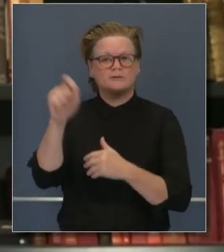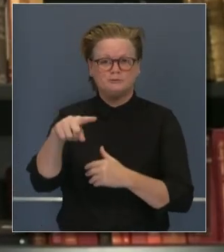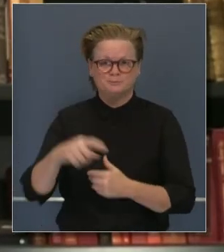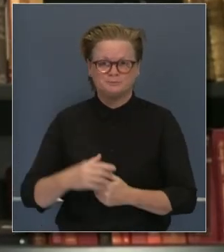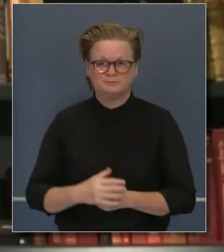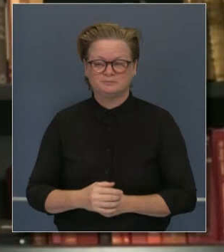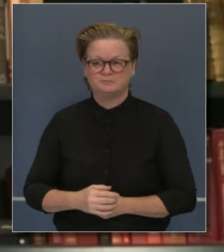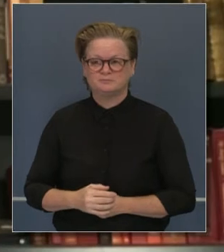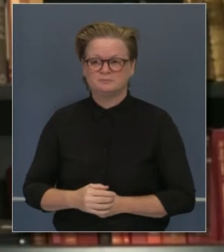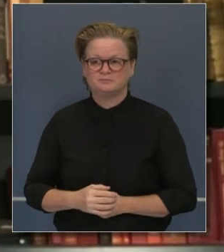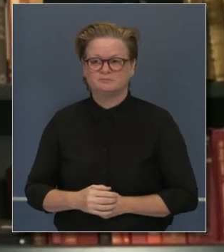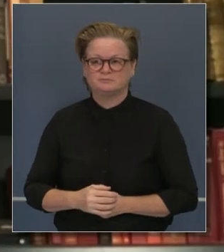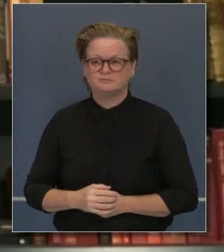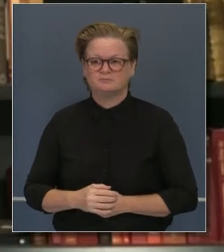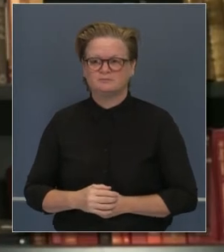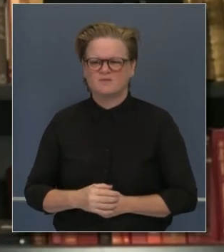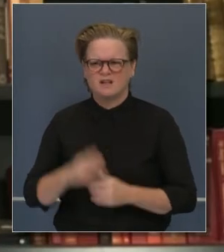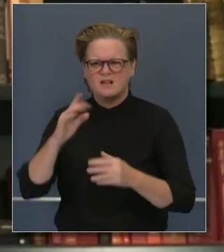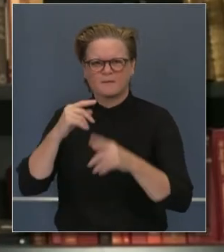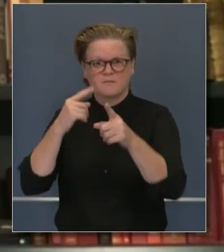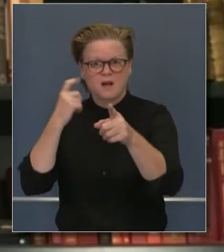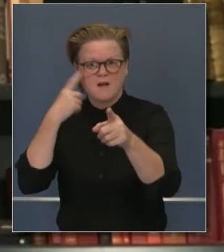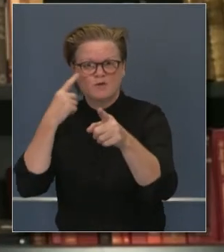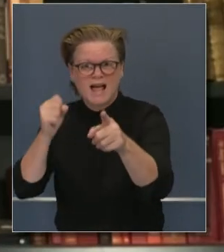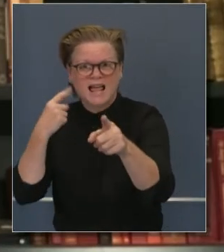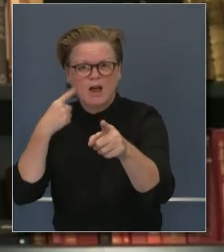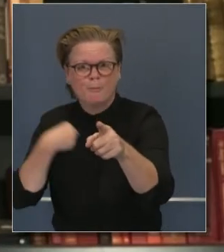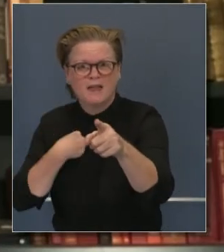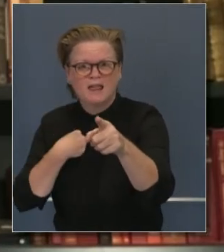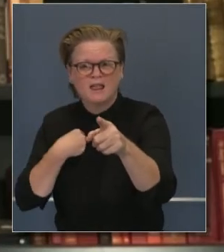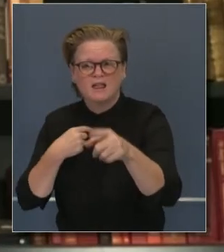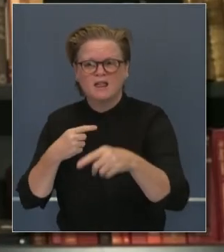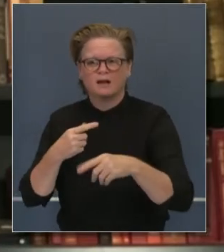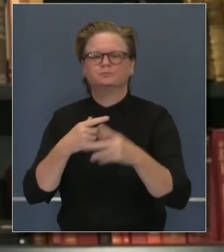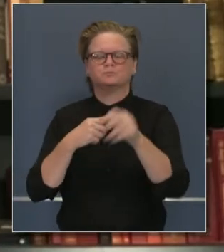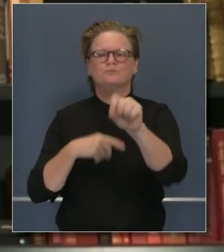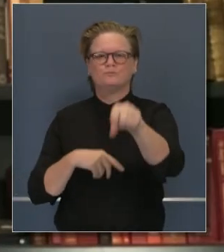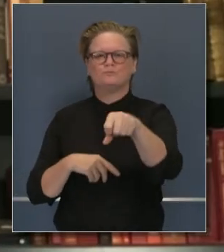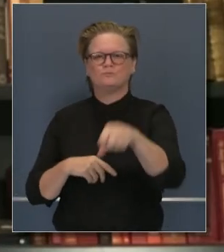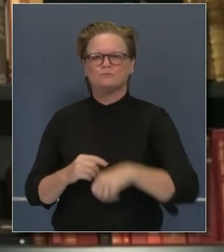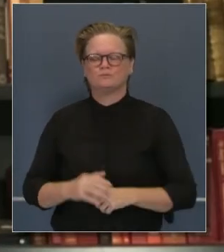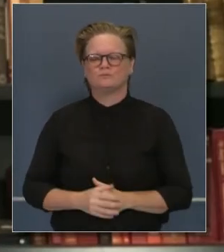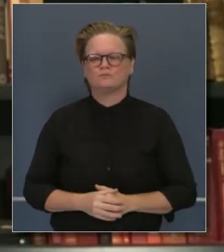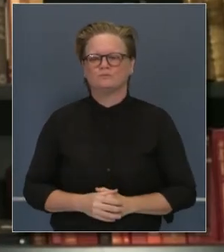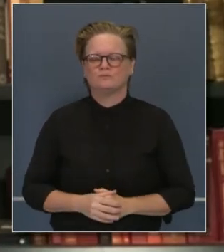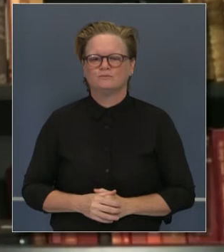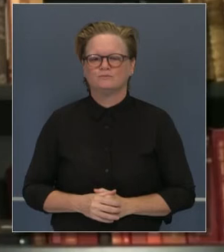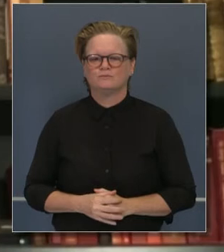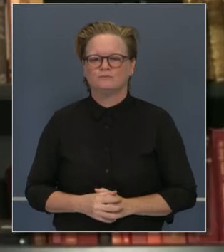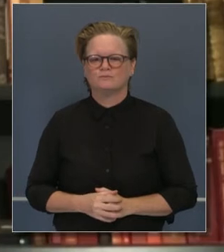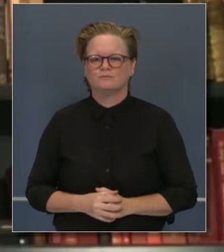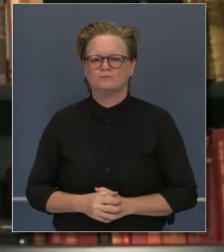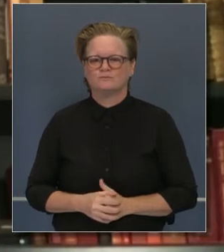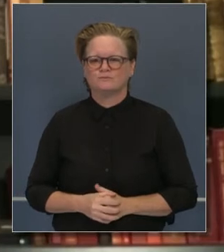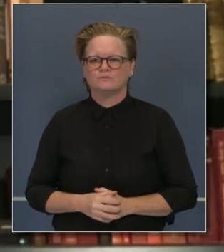Gracias. ¿Me escucha claramente? Sí, le escucho. Adelante.